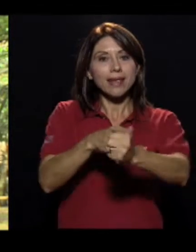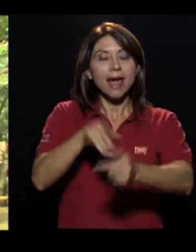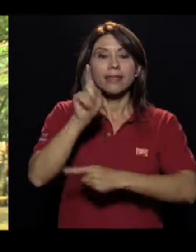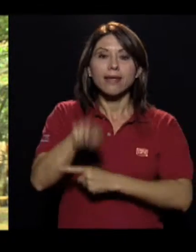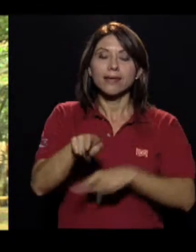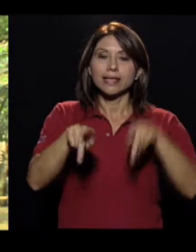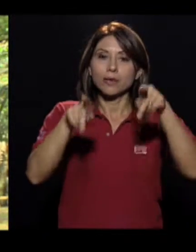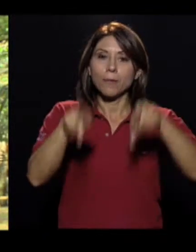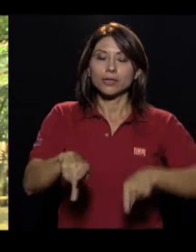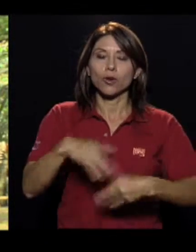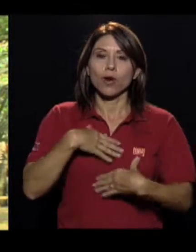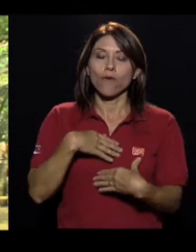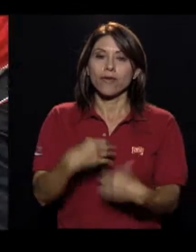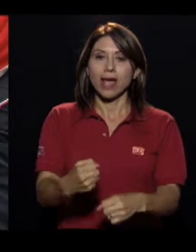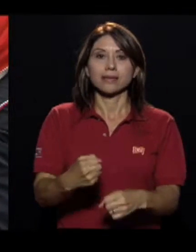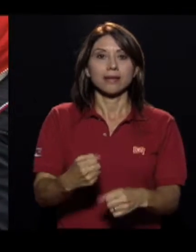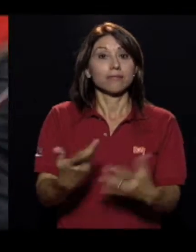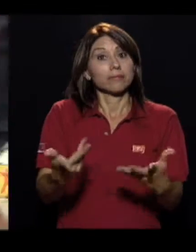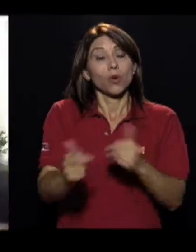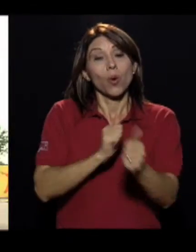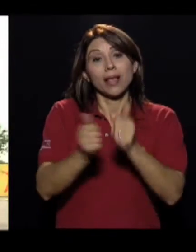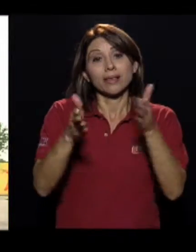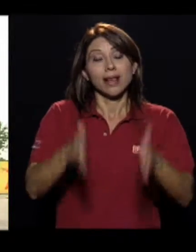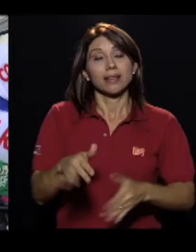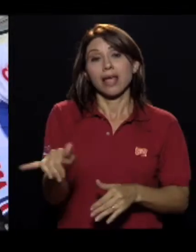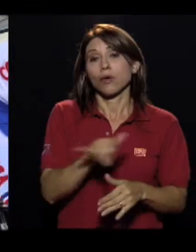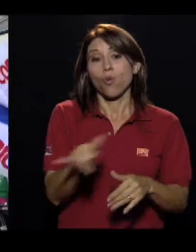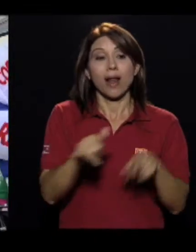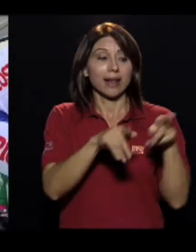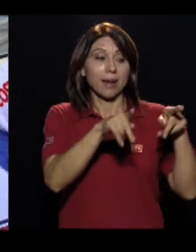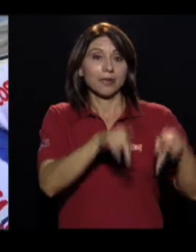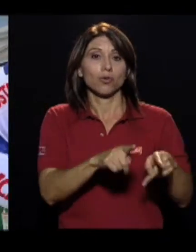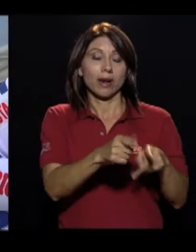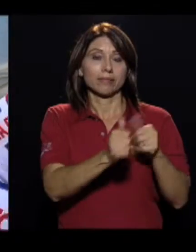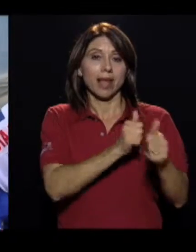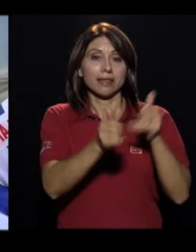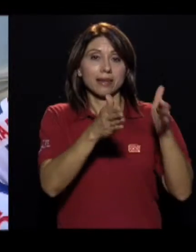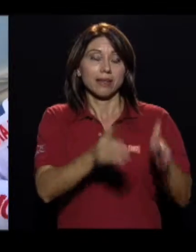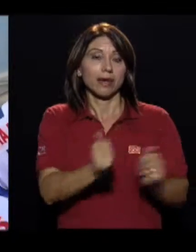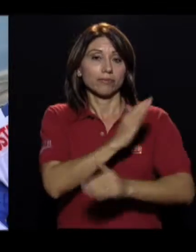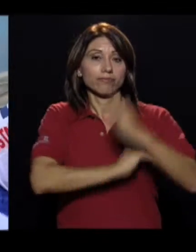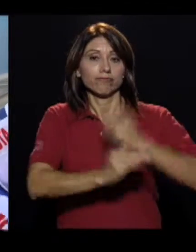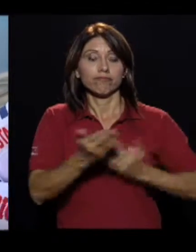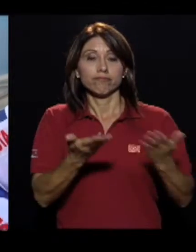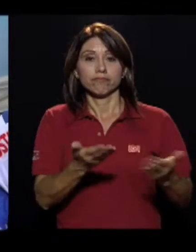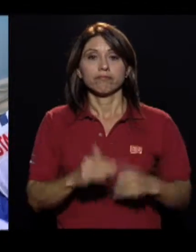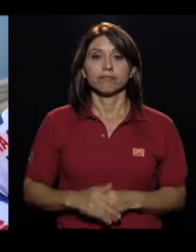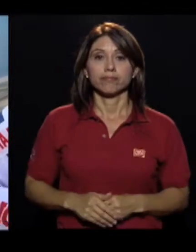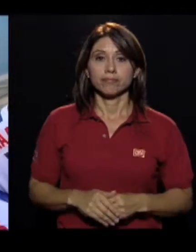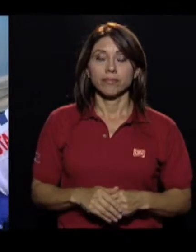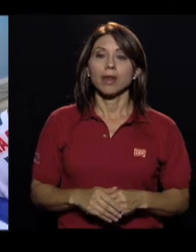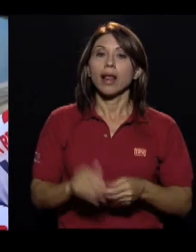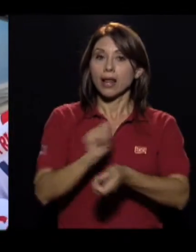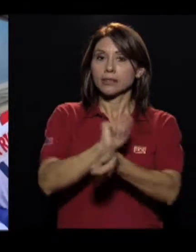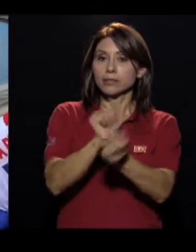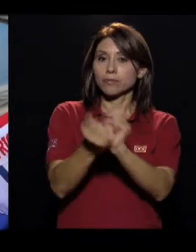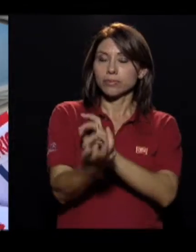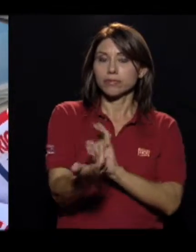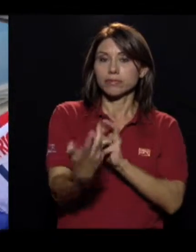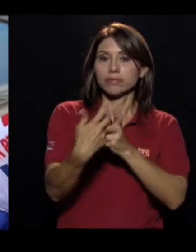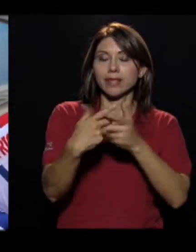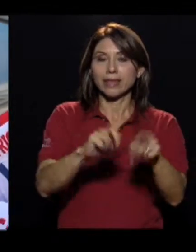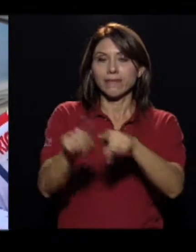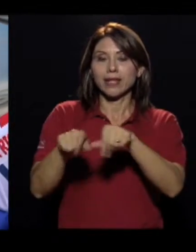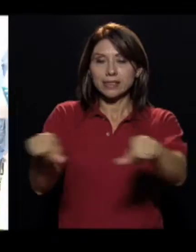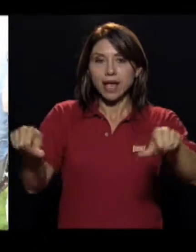persona de confianza y casi que un atleta, igual que el atleta que lleva a su lado. Las adaptaciones